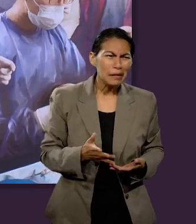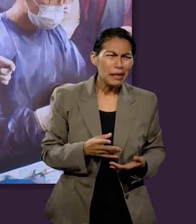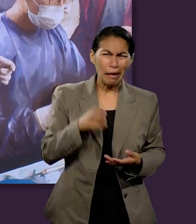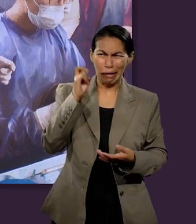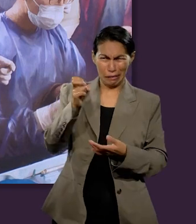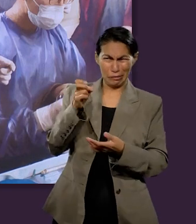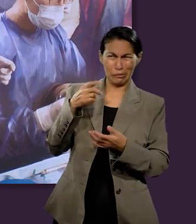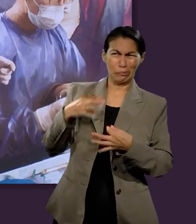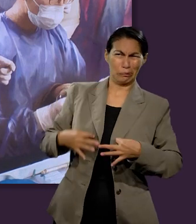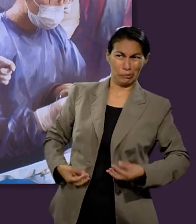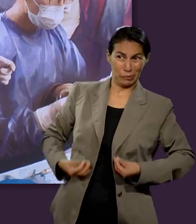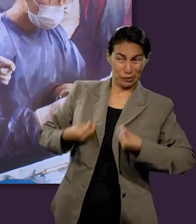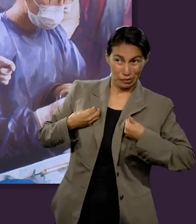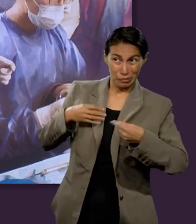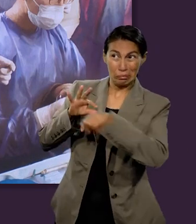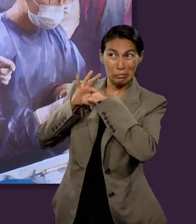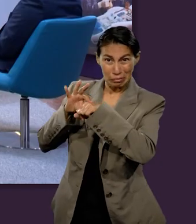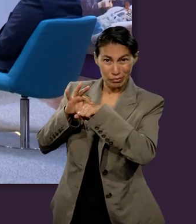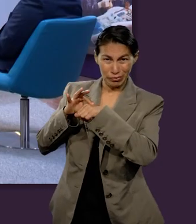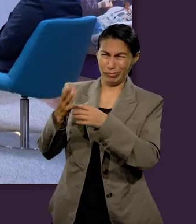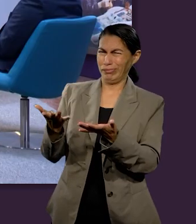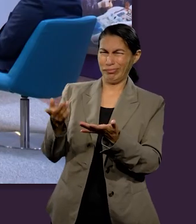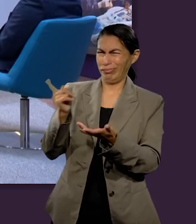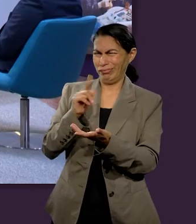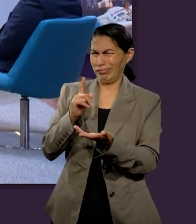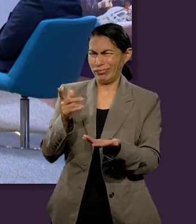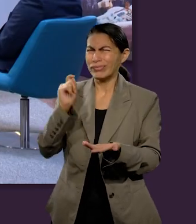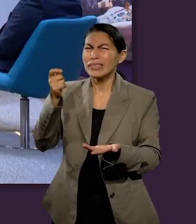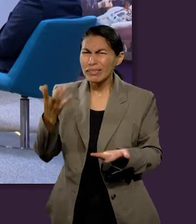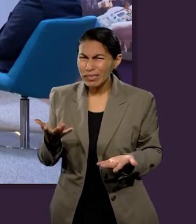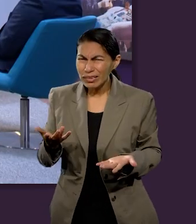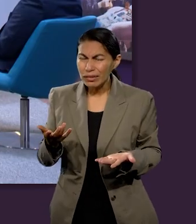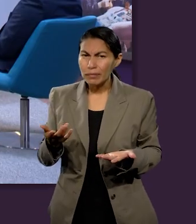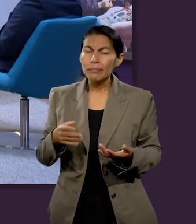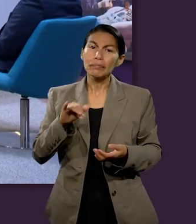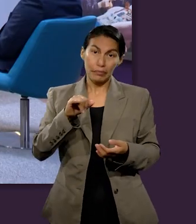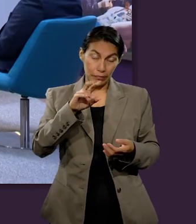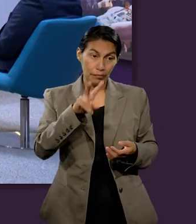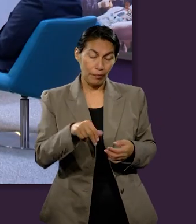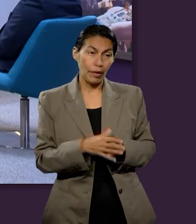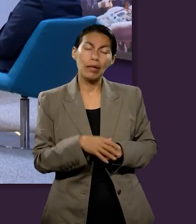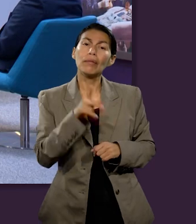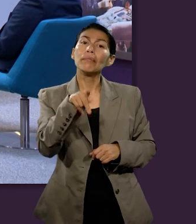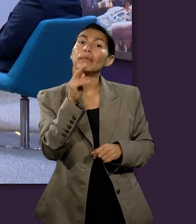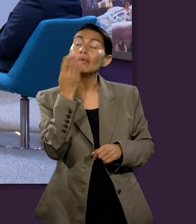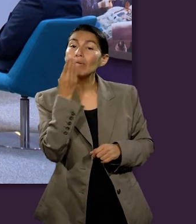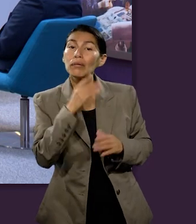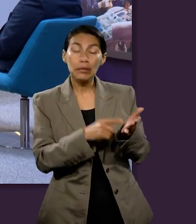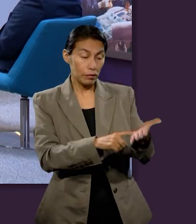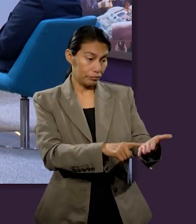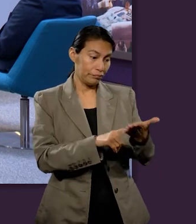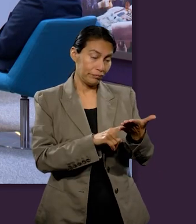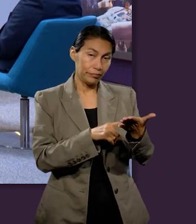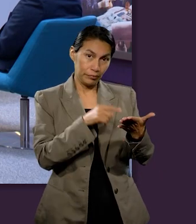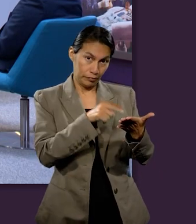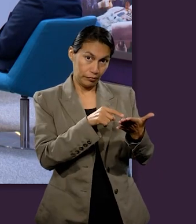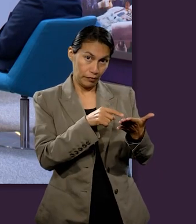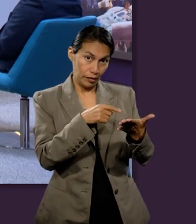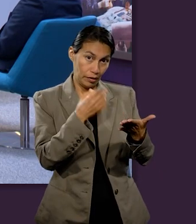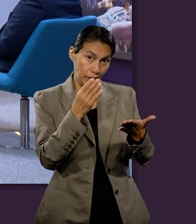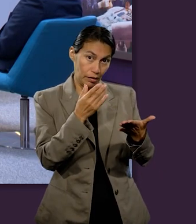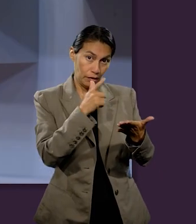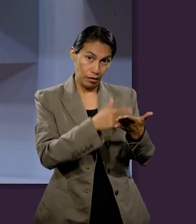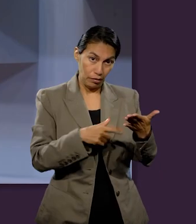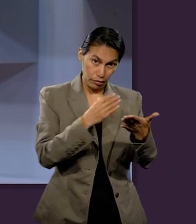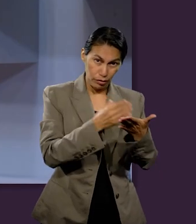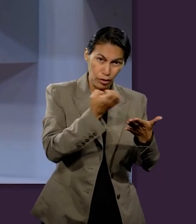vamos a experimentar algo así? Exactamente. Pero la palabra de Dios nos muestra, a lo largo de lo que estudiamos en nuestra